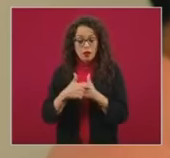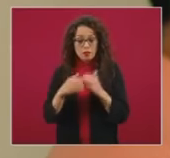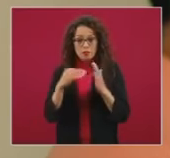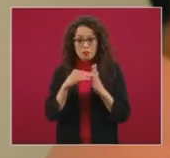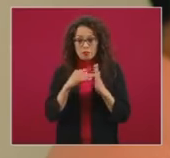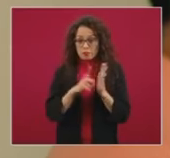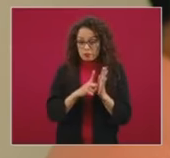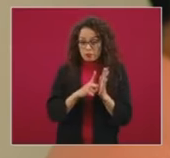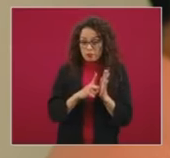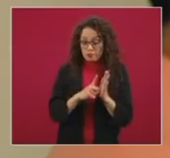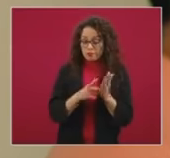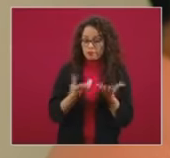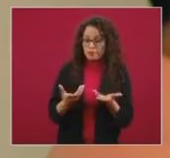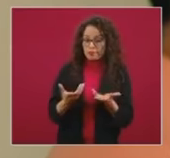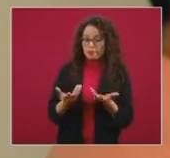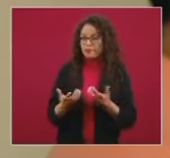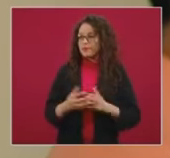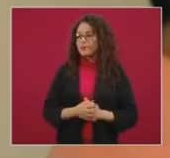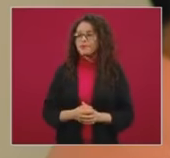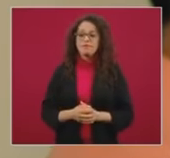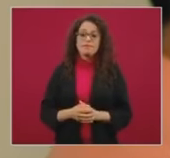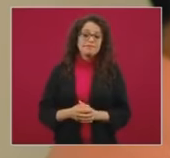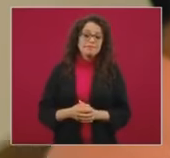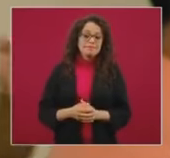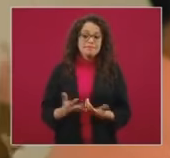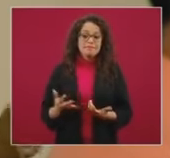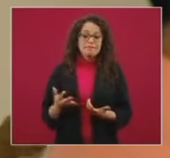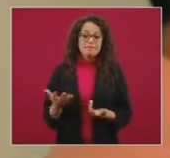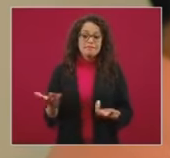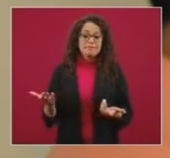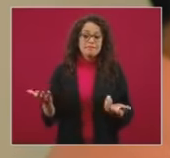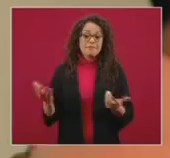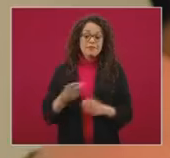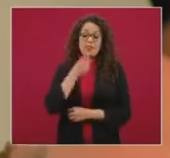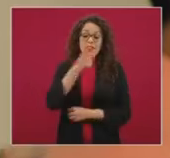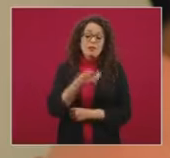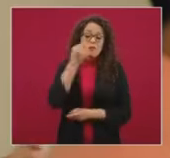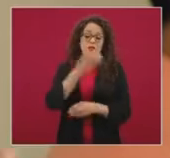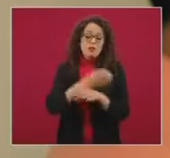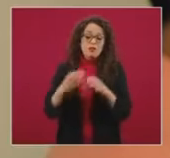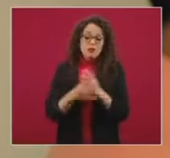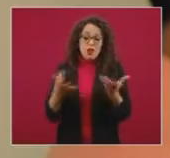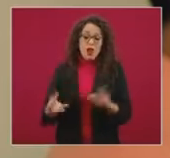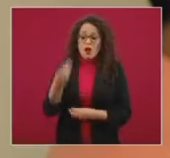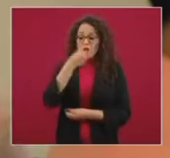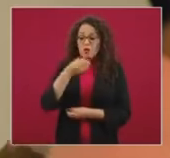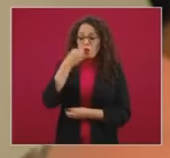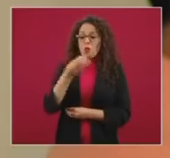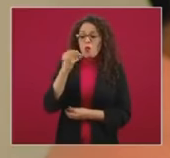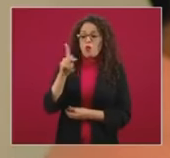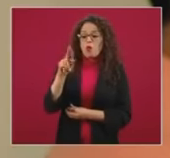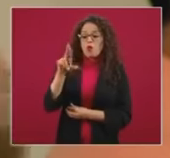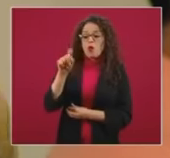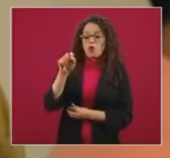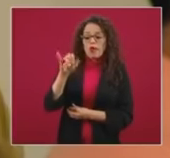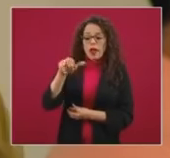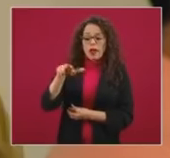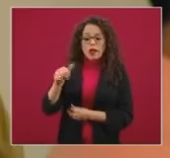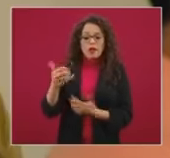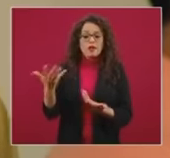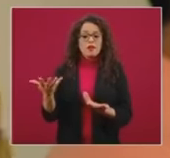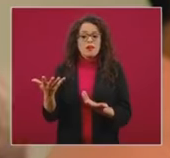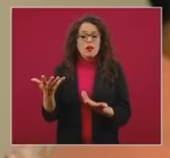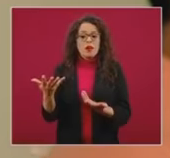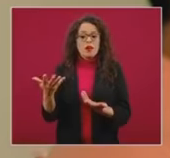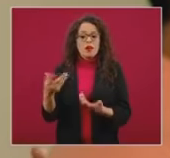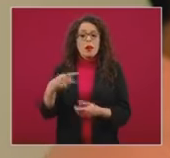nos han dicho que comer muchas proteínas bueno han dicho muchas cosas pero realmente ¿qué es lo que tendría que hacerse con una